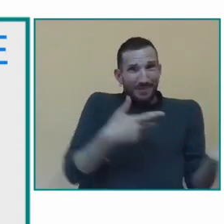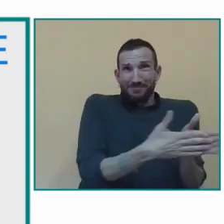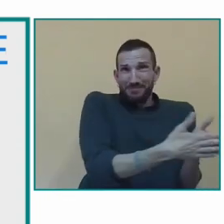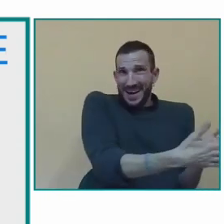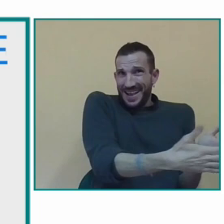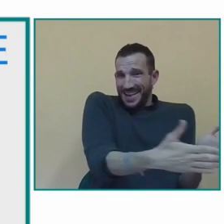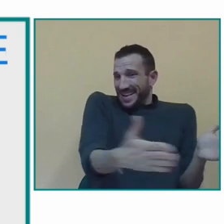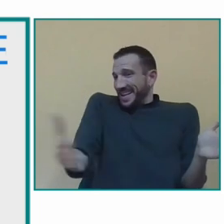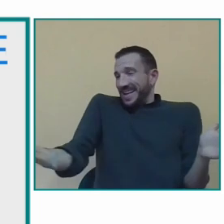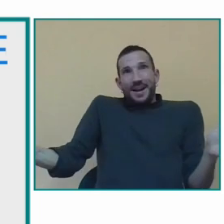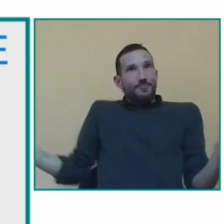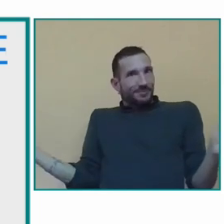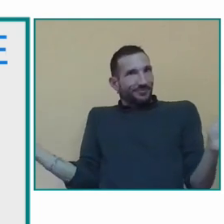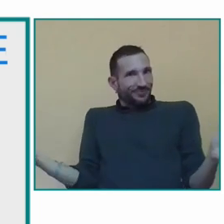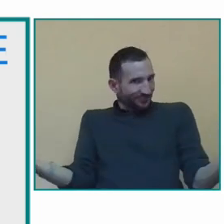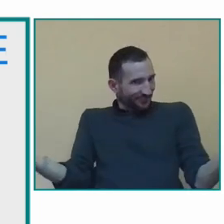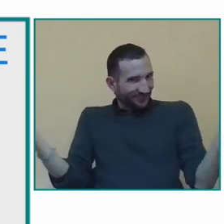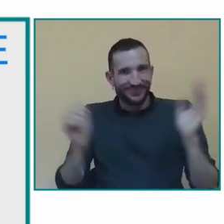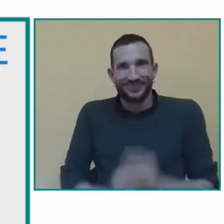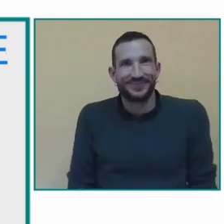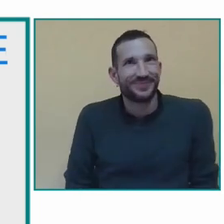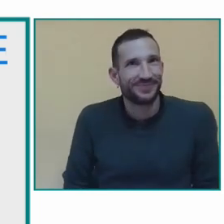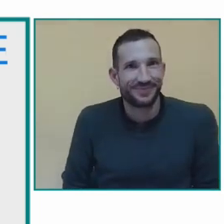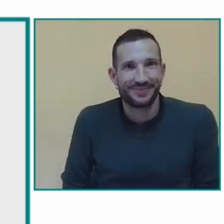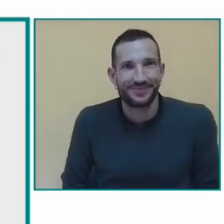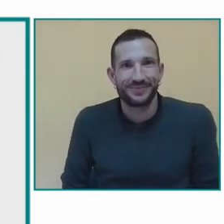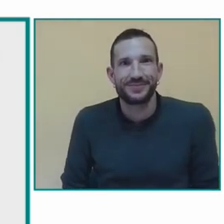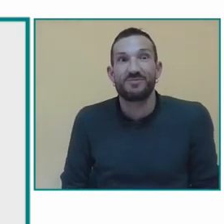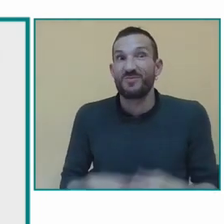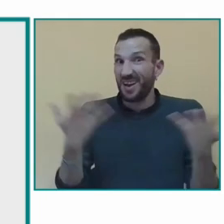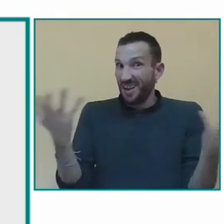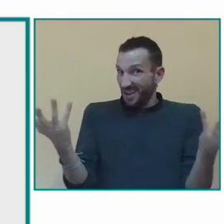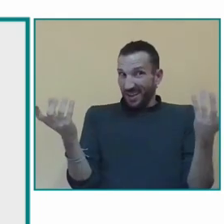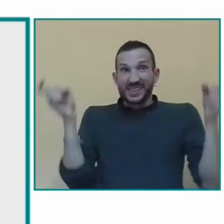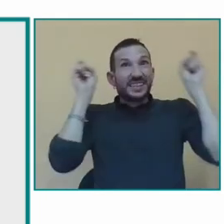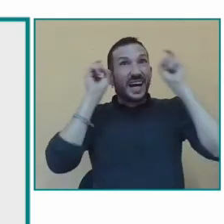específico de lengua de signos como se ve tenemos muchísimas funciones que cumplimos dentro del centro